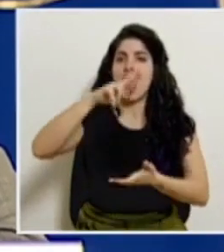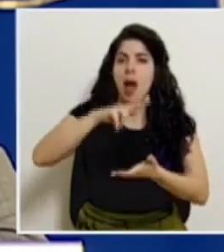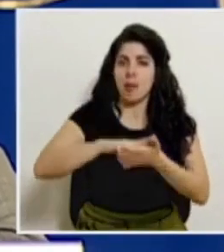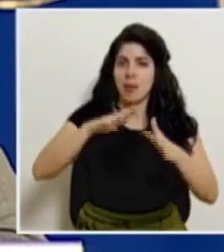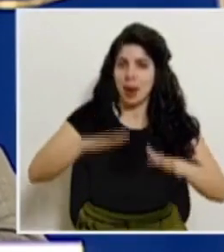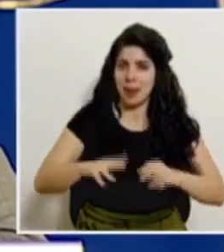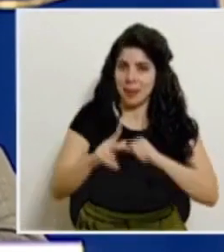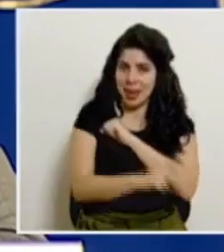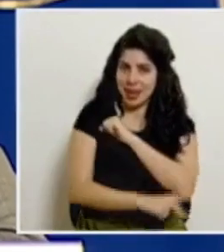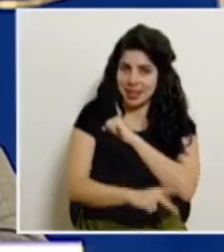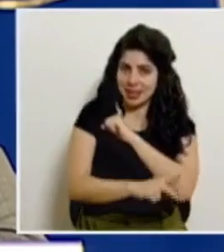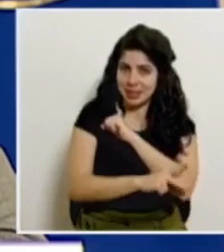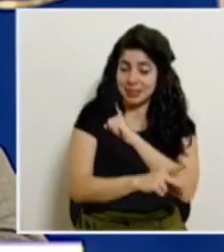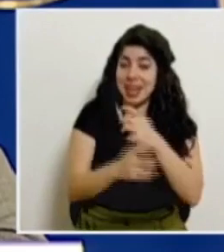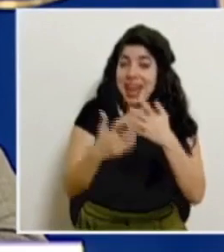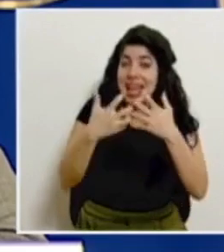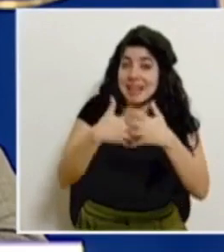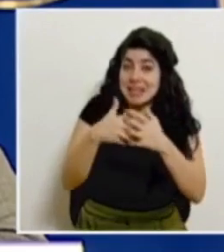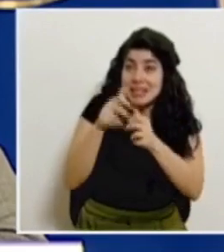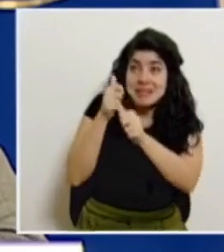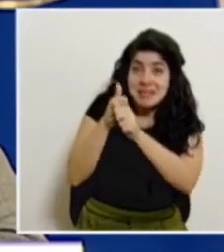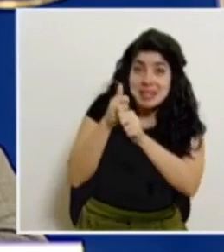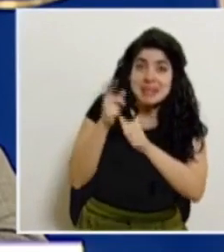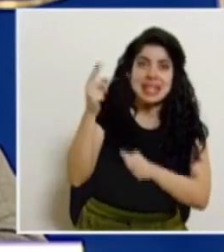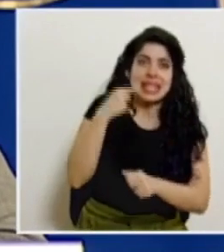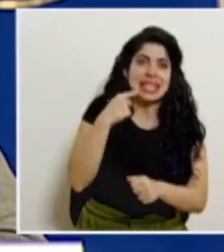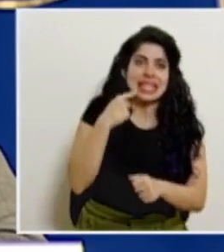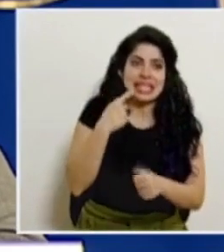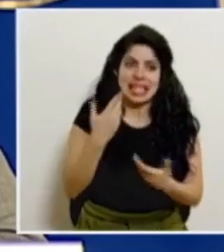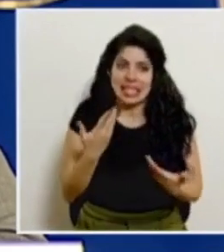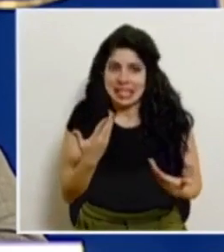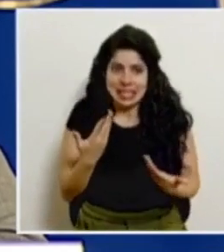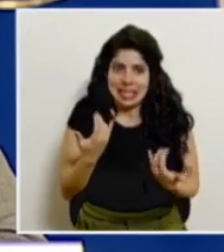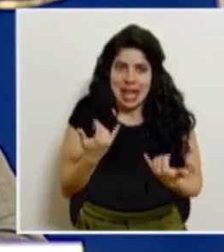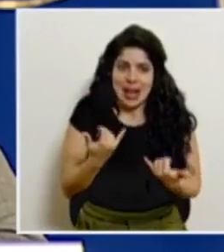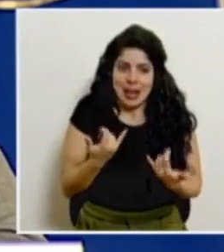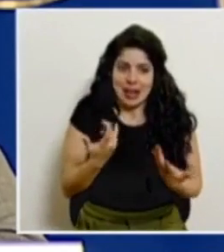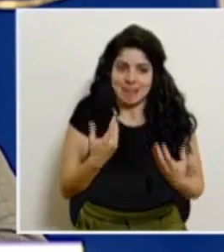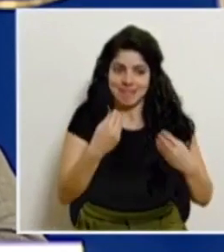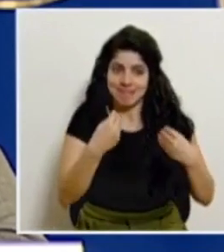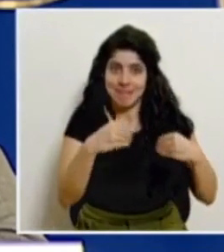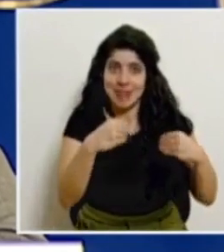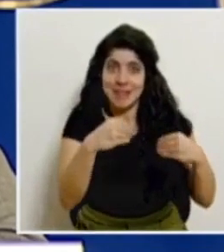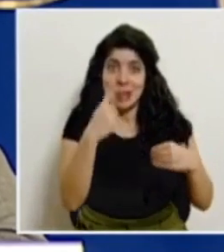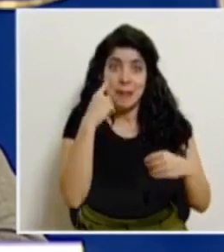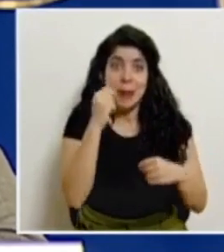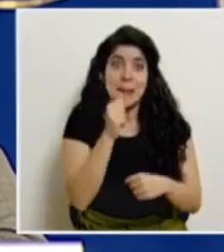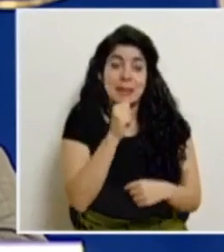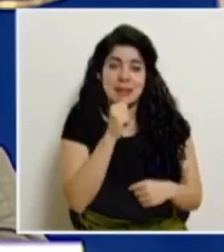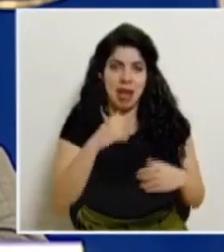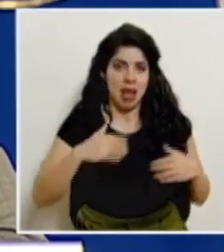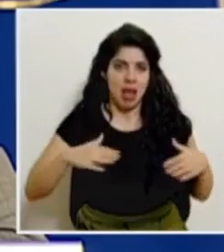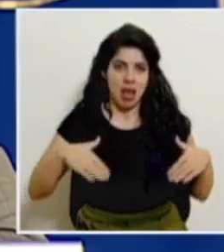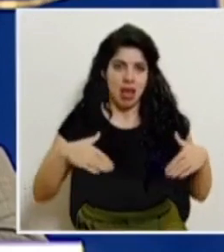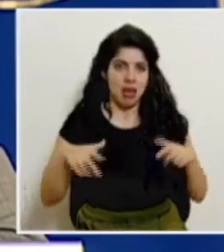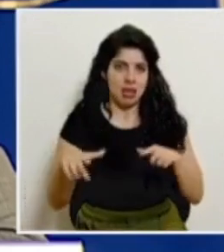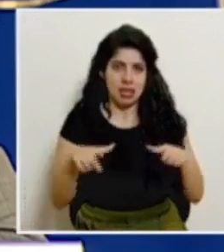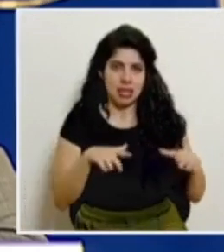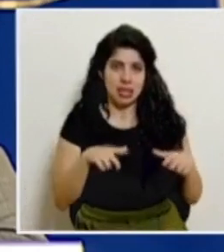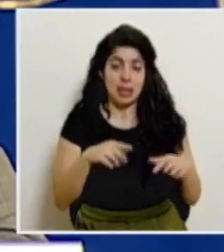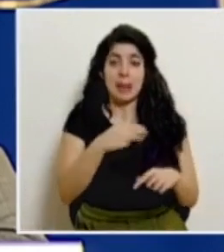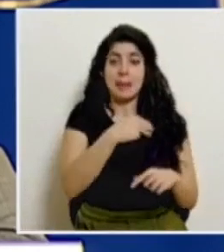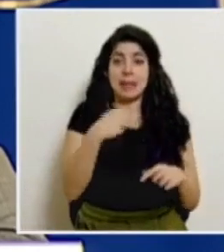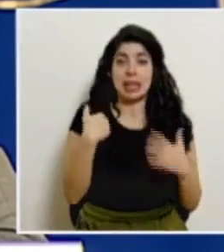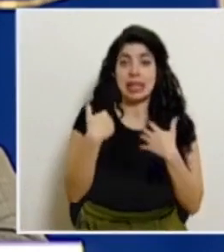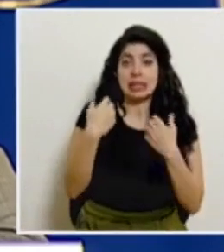Las empresas también han manifestado que en este momento no tienen ventanas abiertas para comercialización en el sector privado y el ministerio de